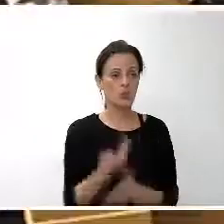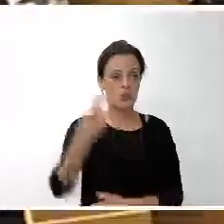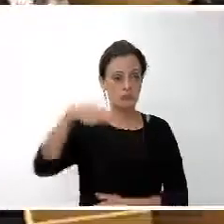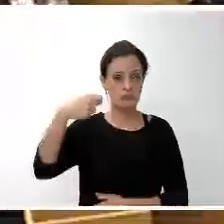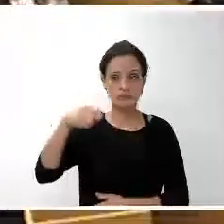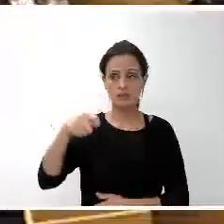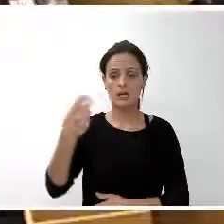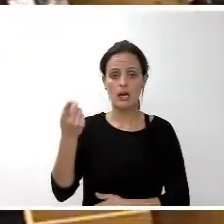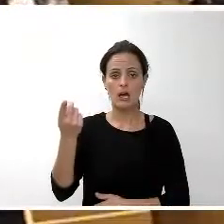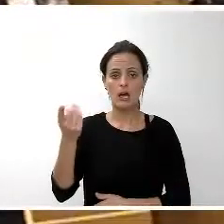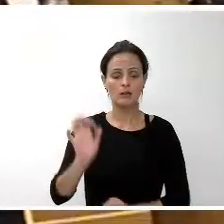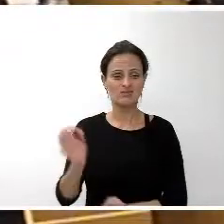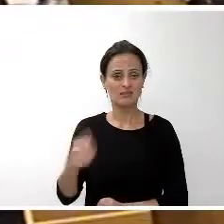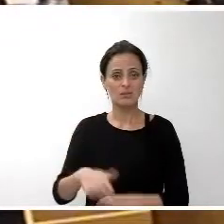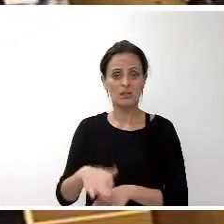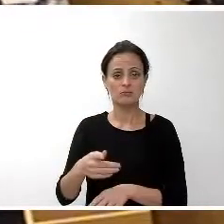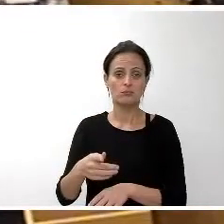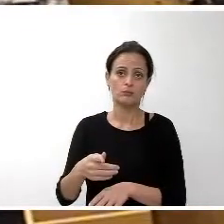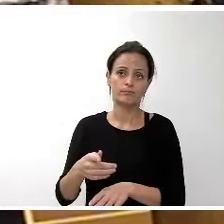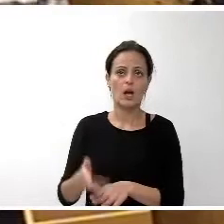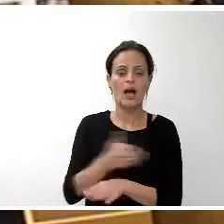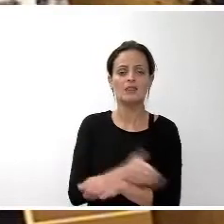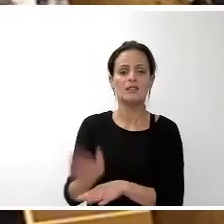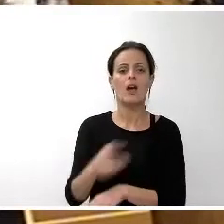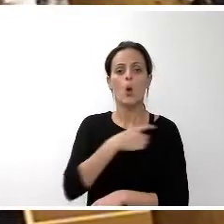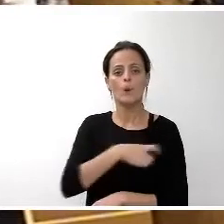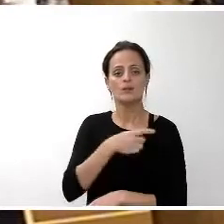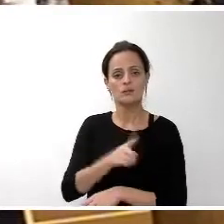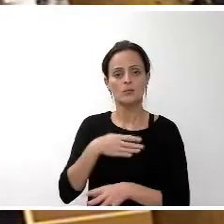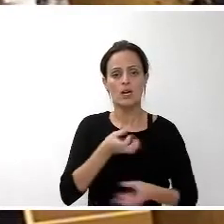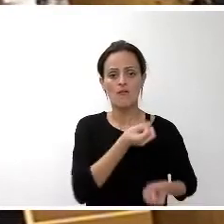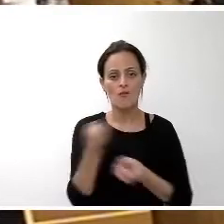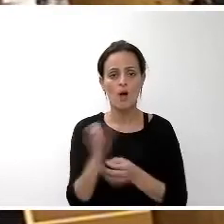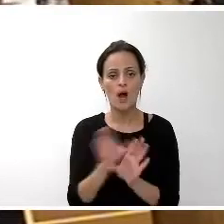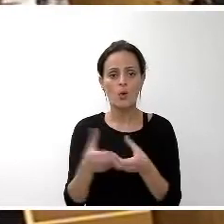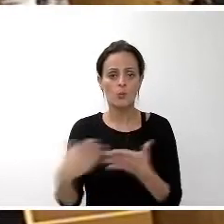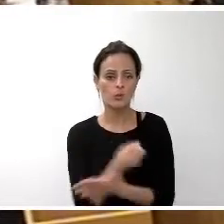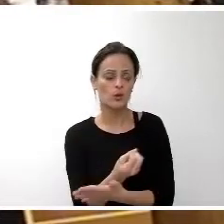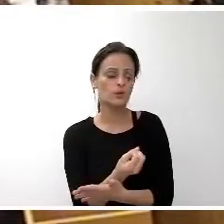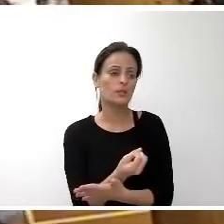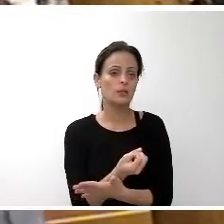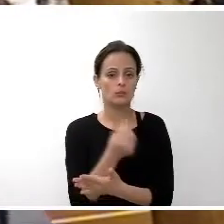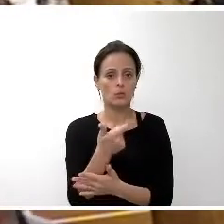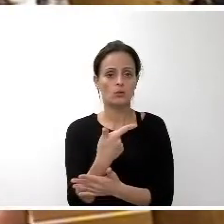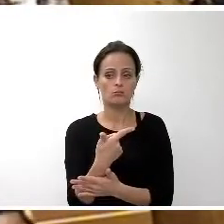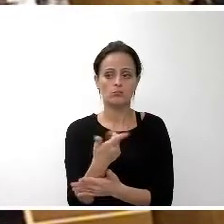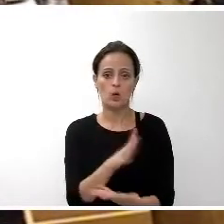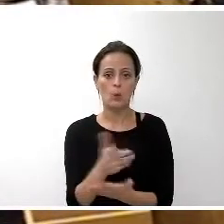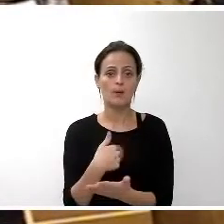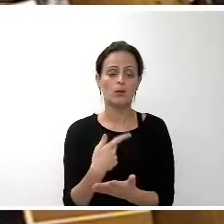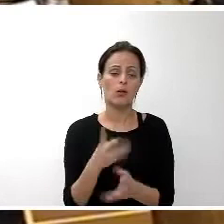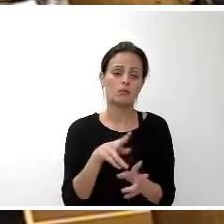trasladó a todos los grupos durante la comisión y están de acuerdo con la